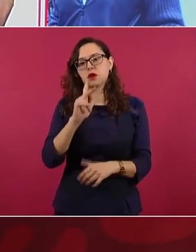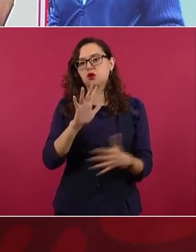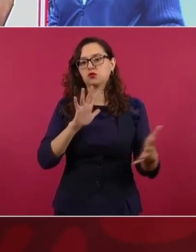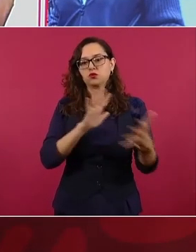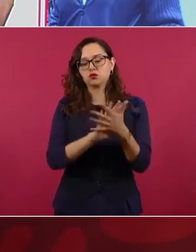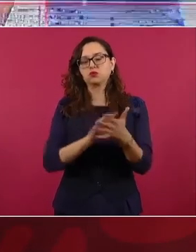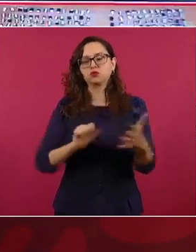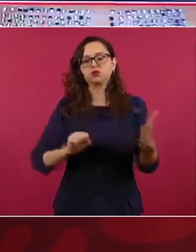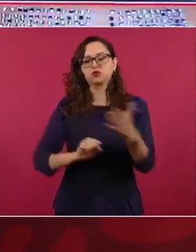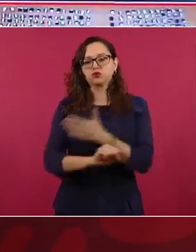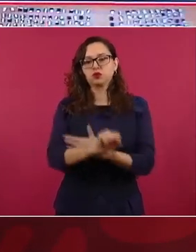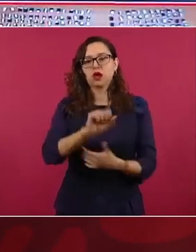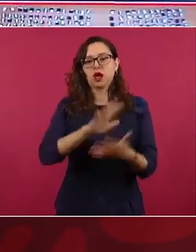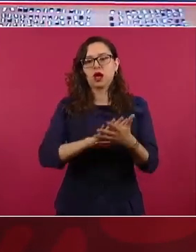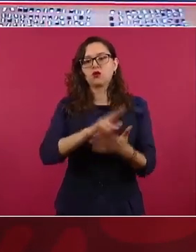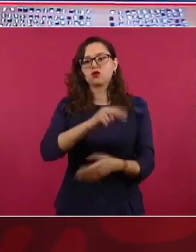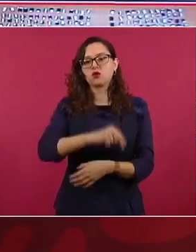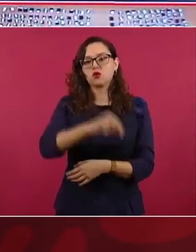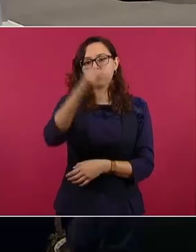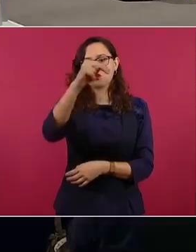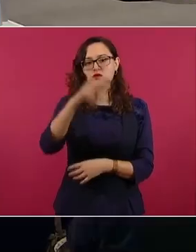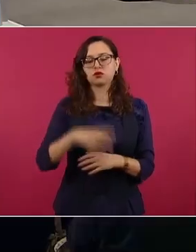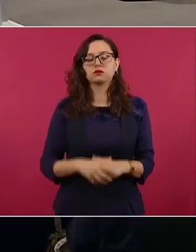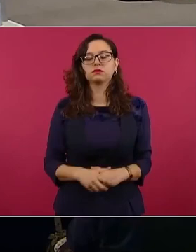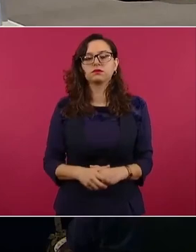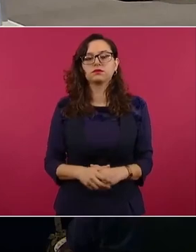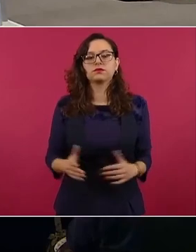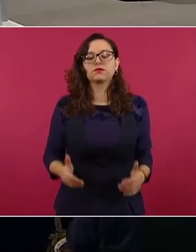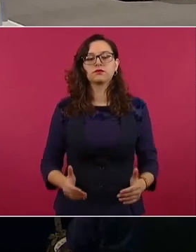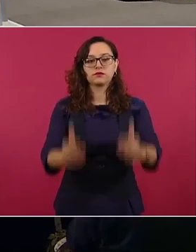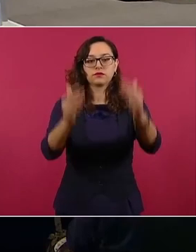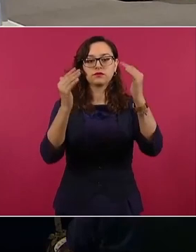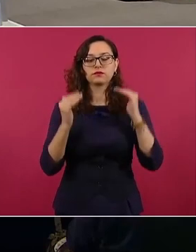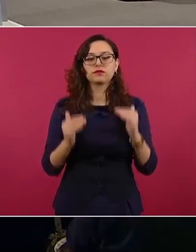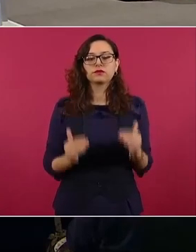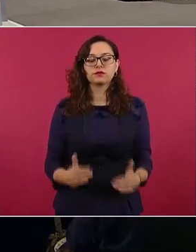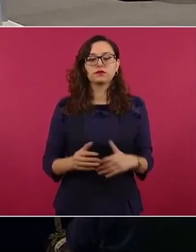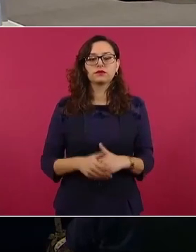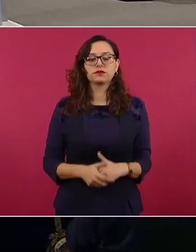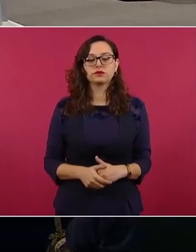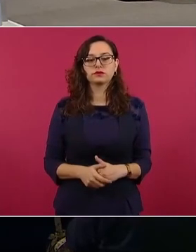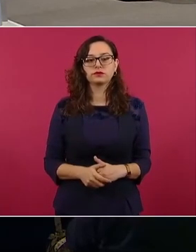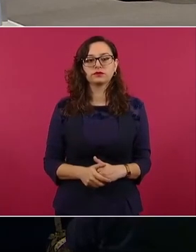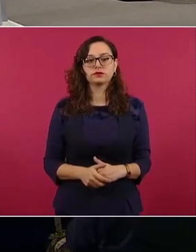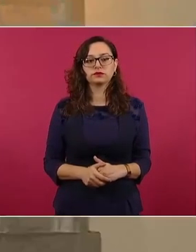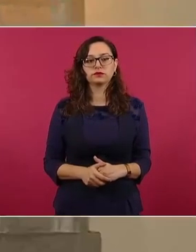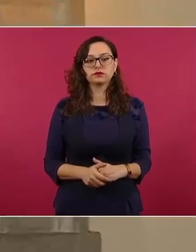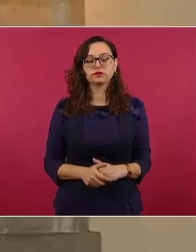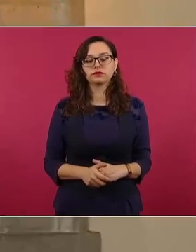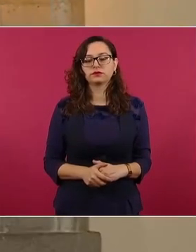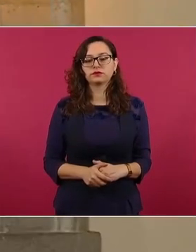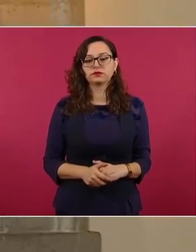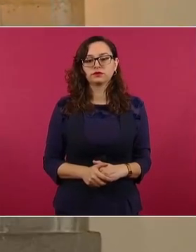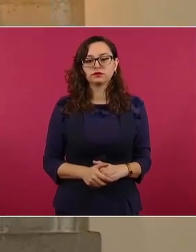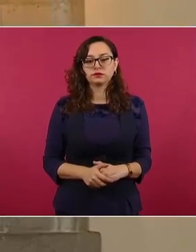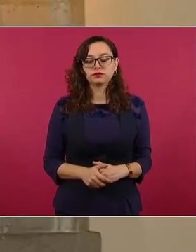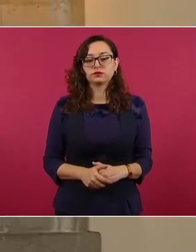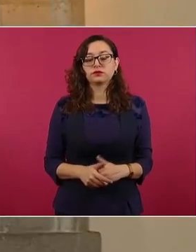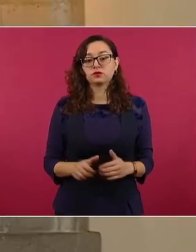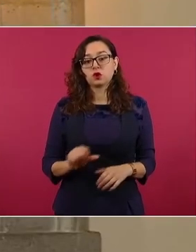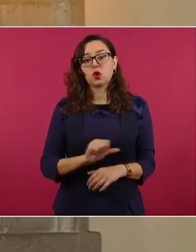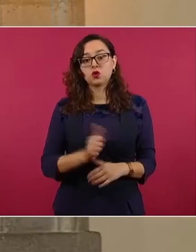norte. El siguiente caso es un caso que ha implicado, como lo señalaba, todo un gran